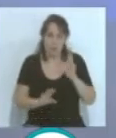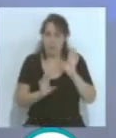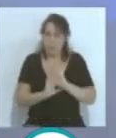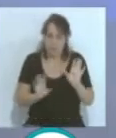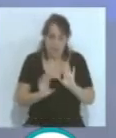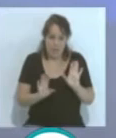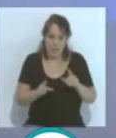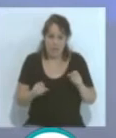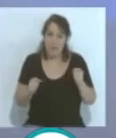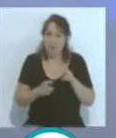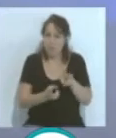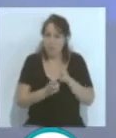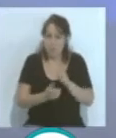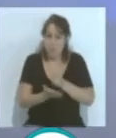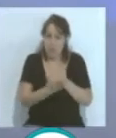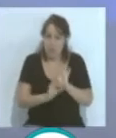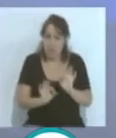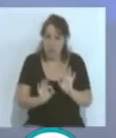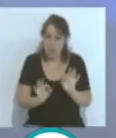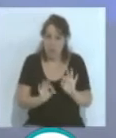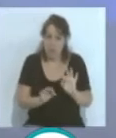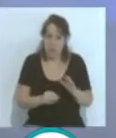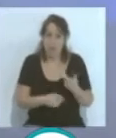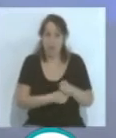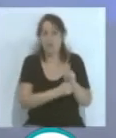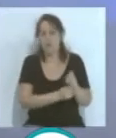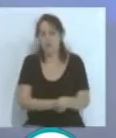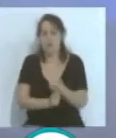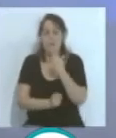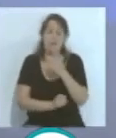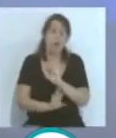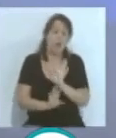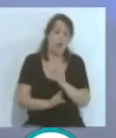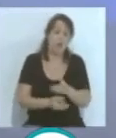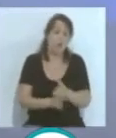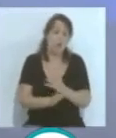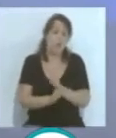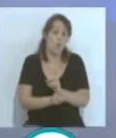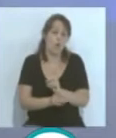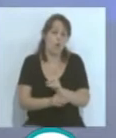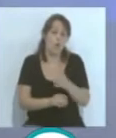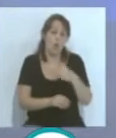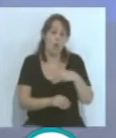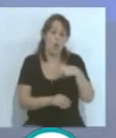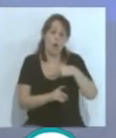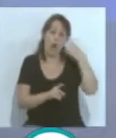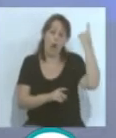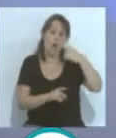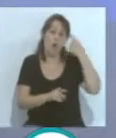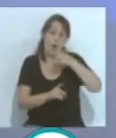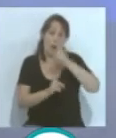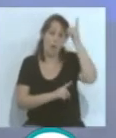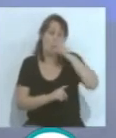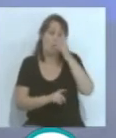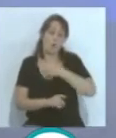netos, y jugando al golf y dicen no, yo no voy a jugar a Manchester porque no quiero. Entonces es un